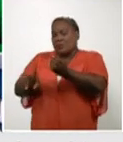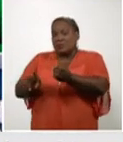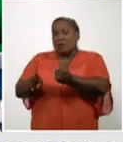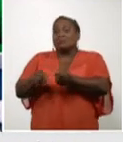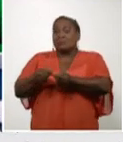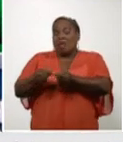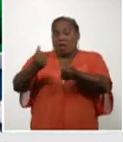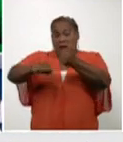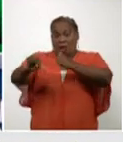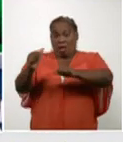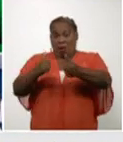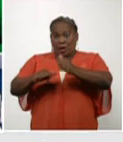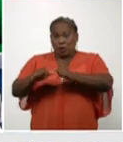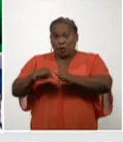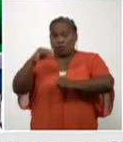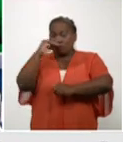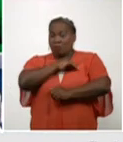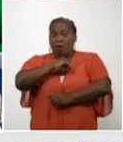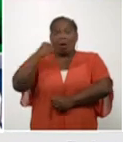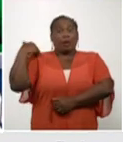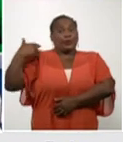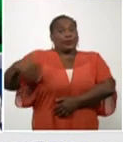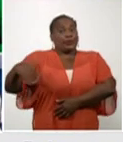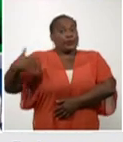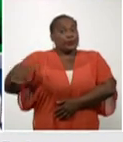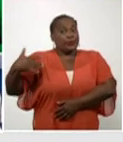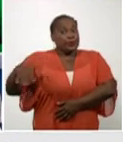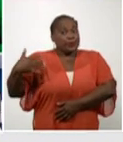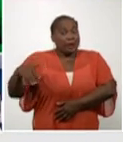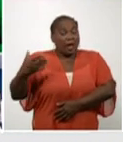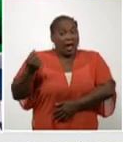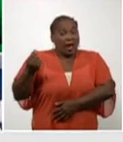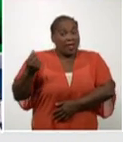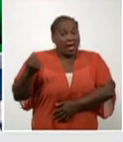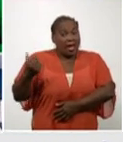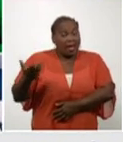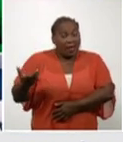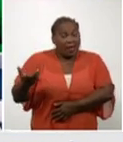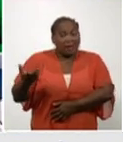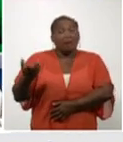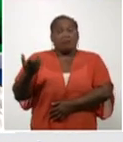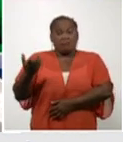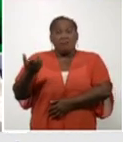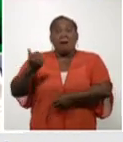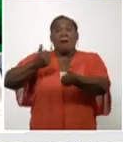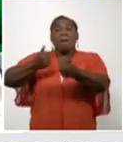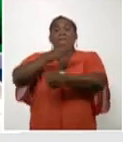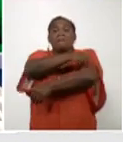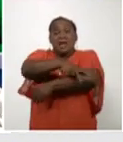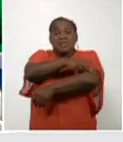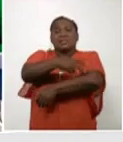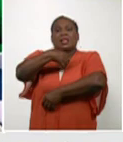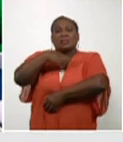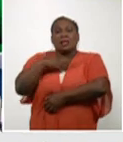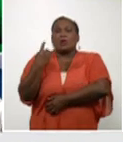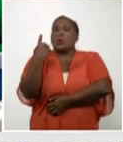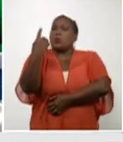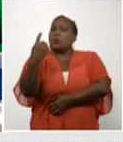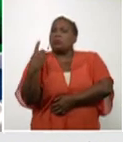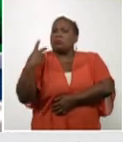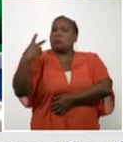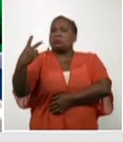una tecnología muy cara. Nosotros podemos decir que hay países que tienen, países grandes, un laboratorio, dos laboratorios, tres